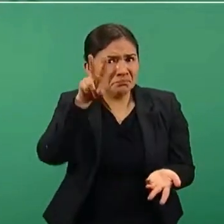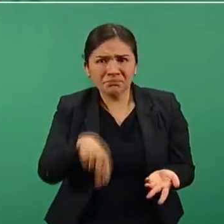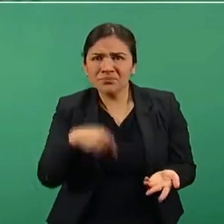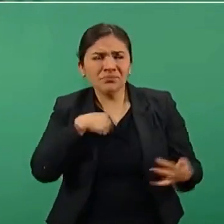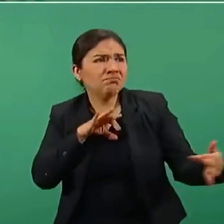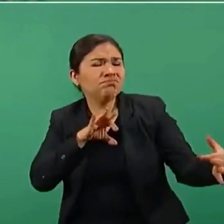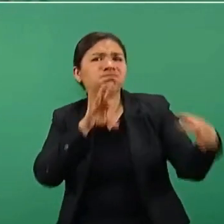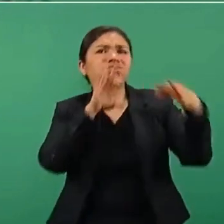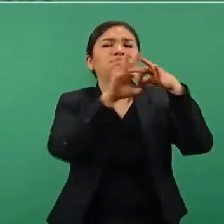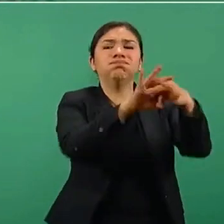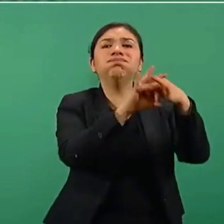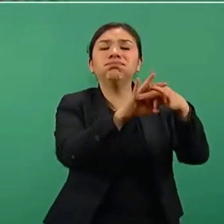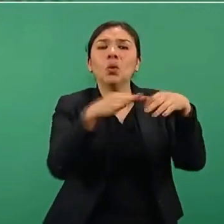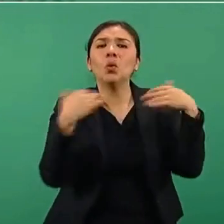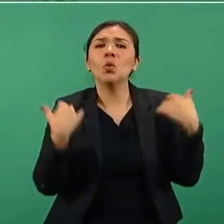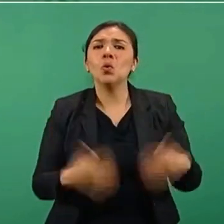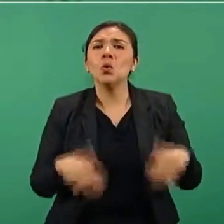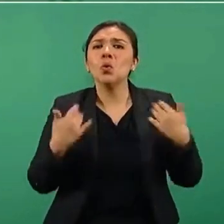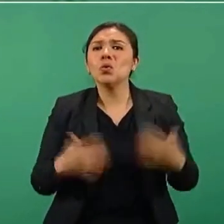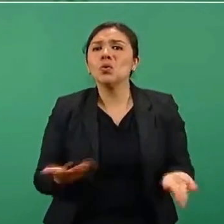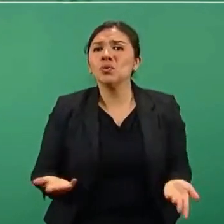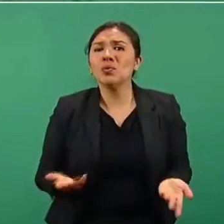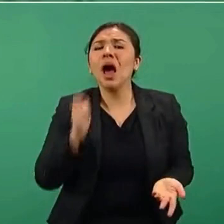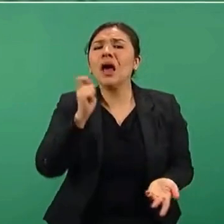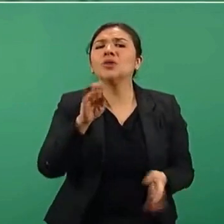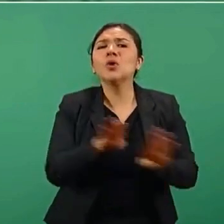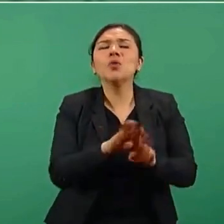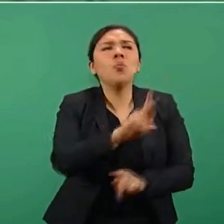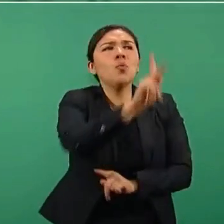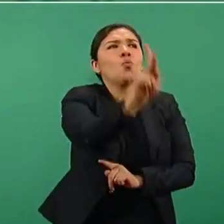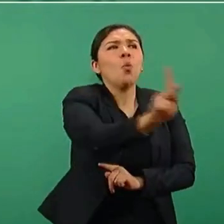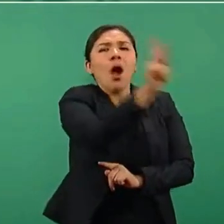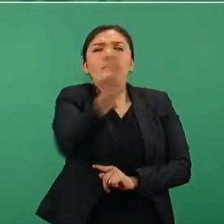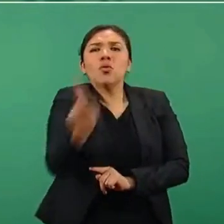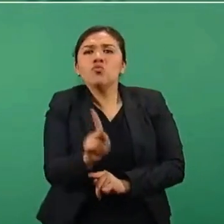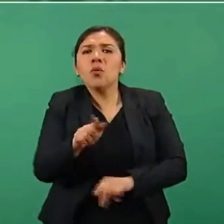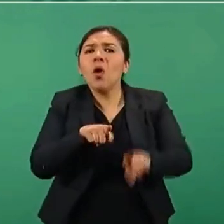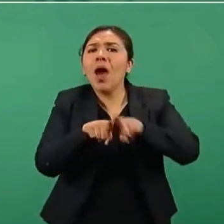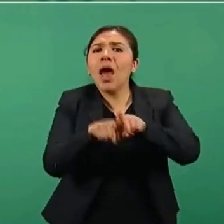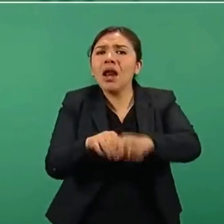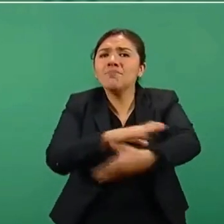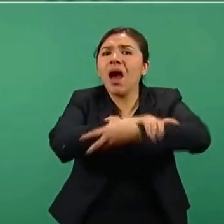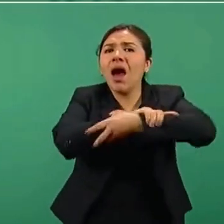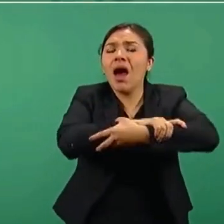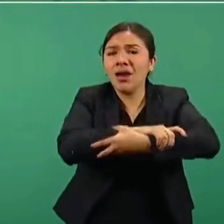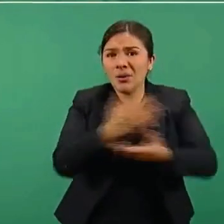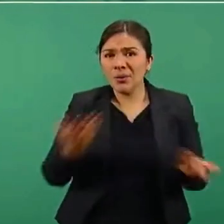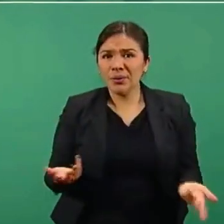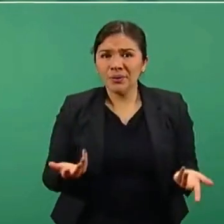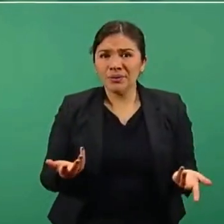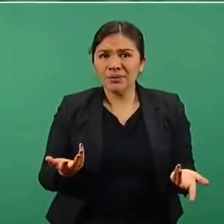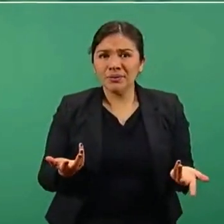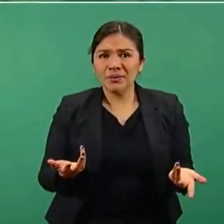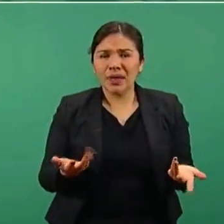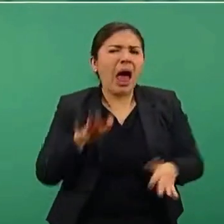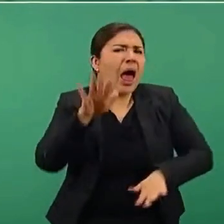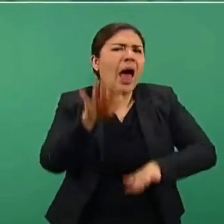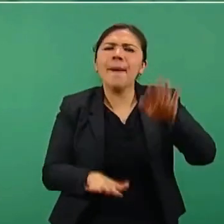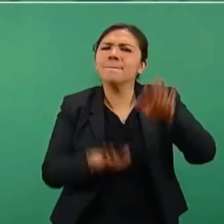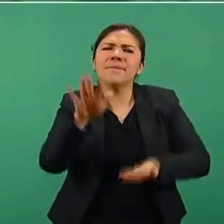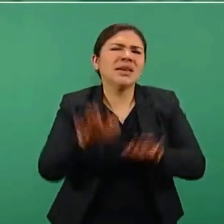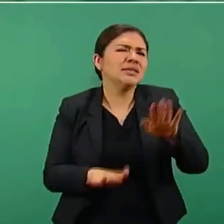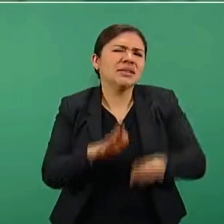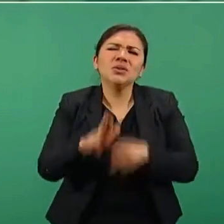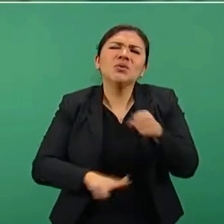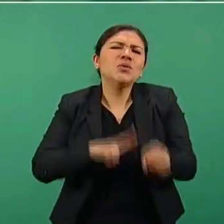vinculados. Somos pueblos, pueblos hermanos, a veces, como sucede